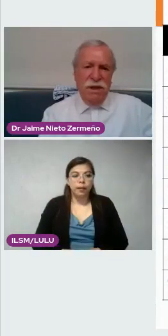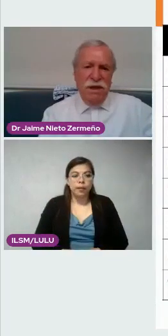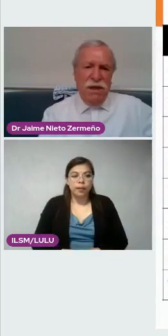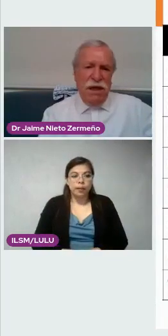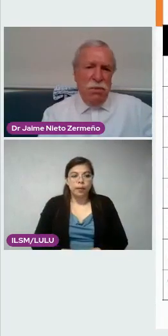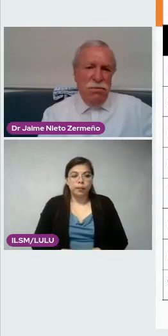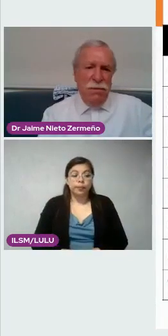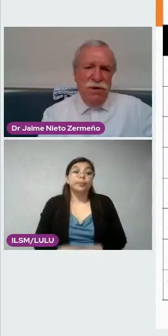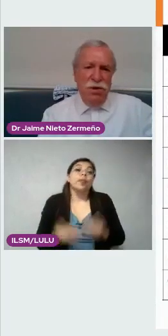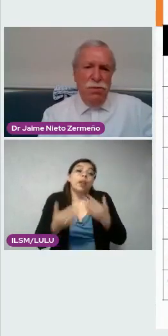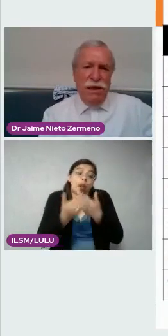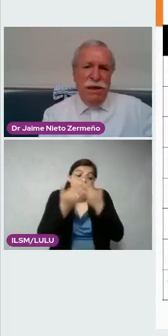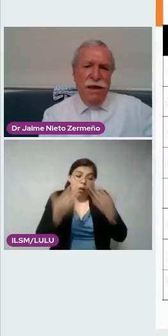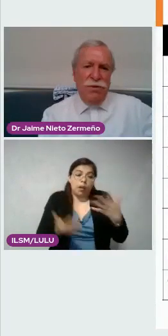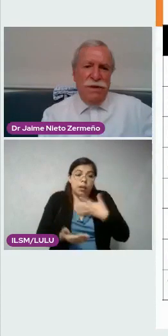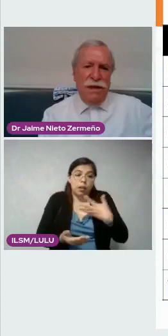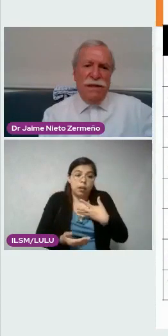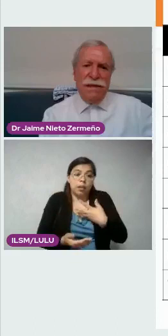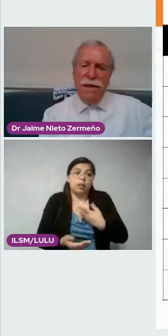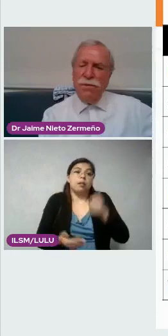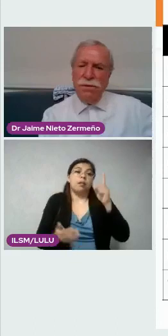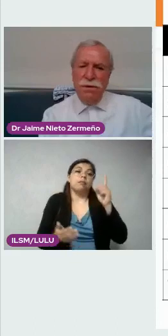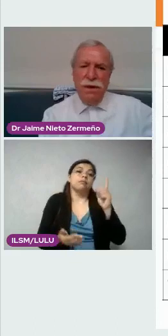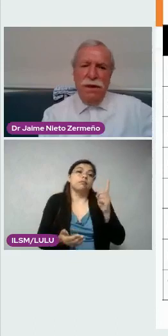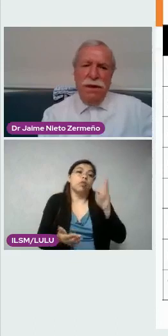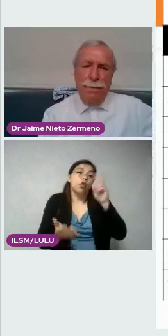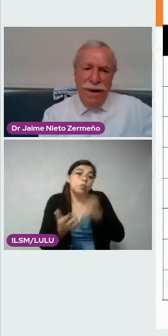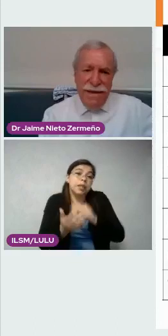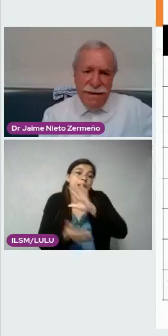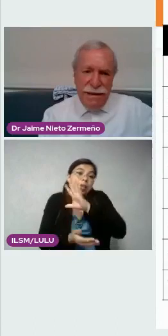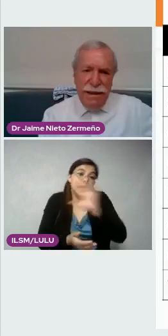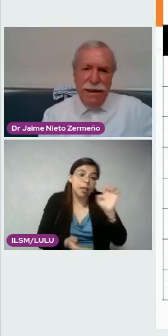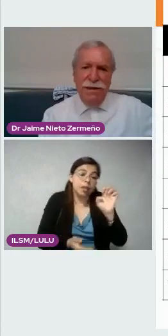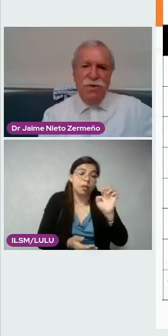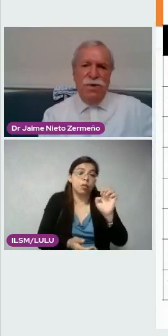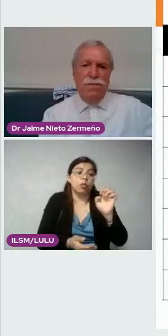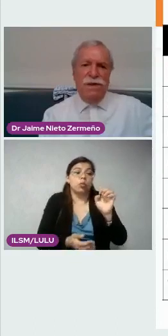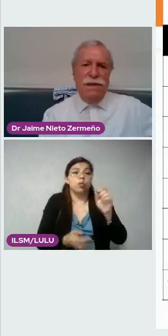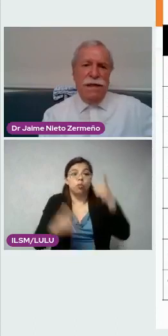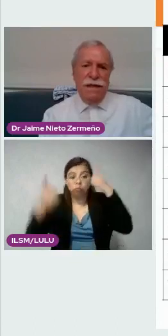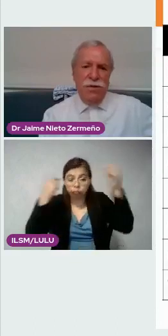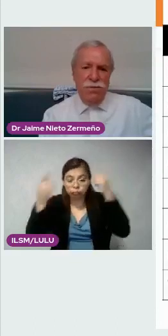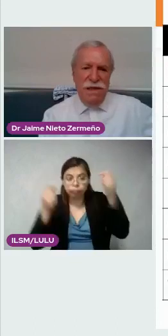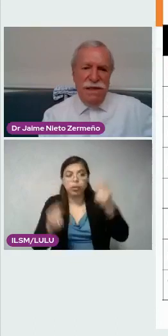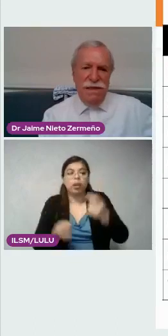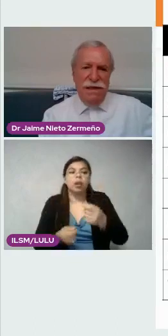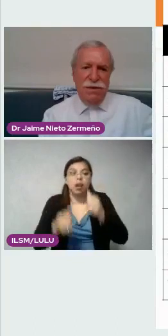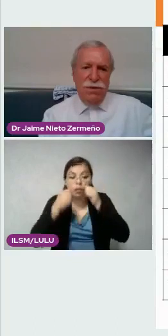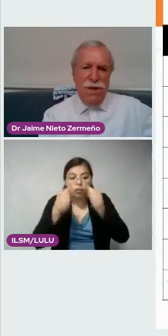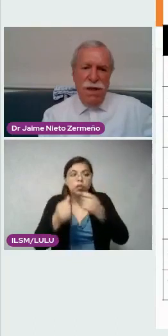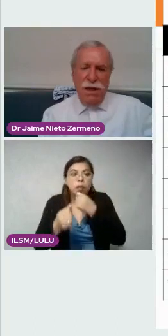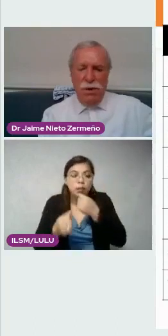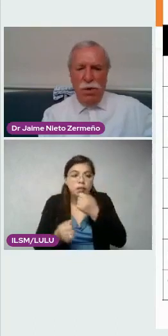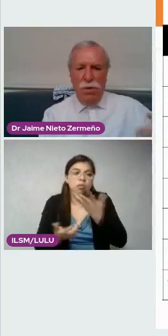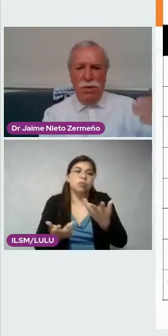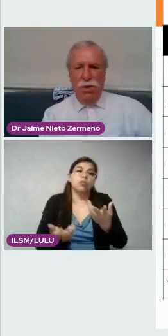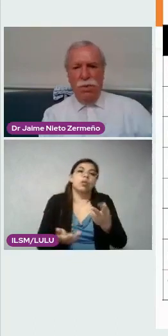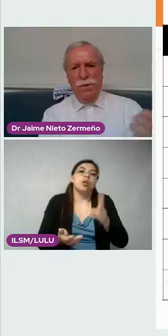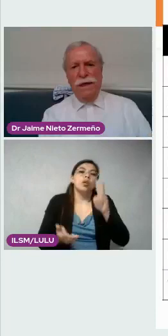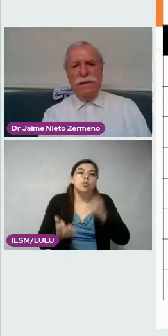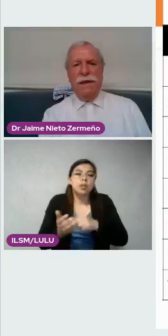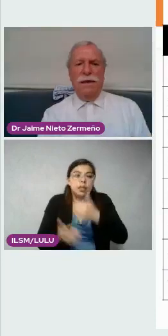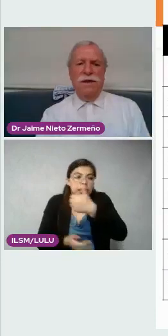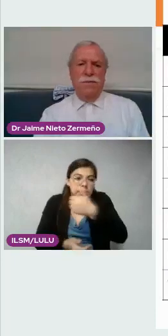Actualmente tenemos más de 2,500 egresados de pediatría, de subespeciales 2,600, de